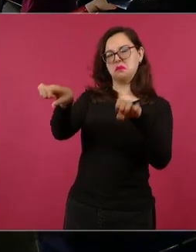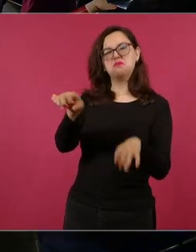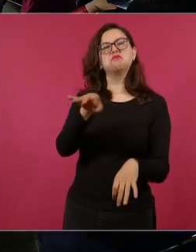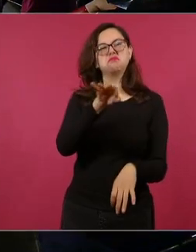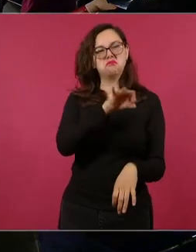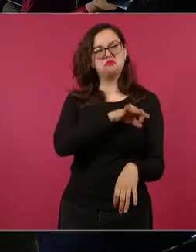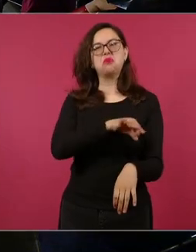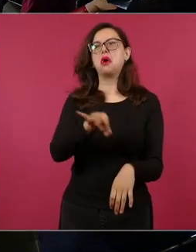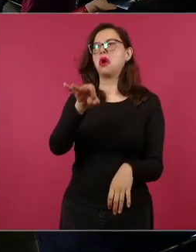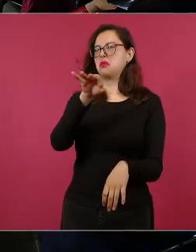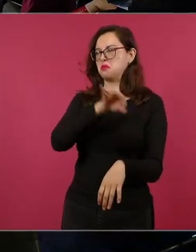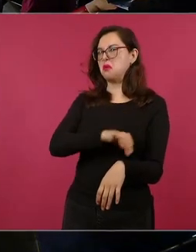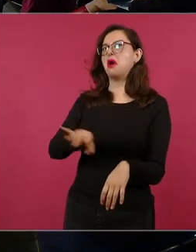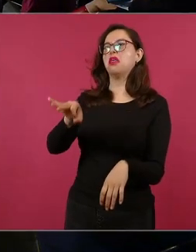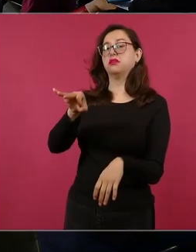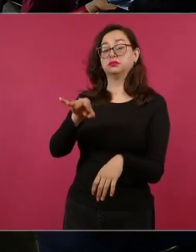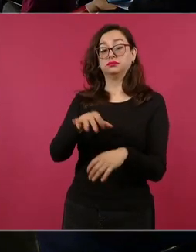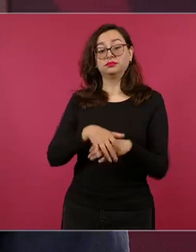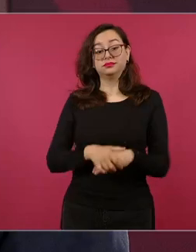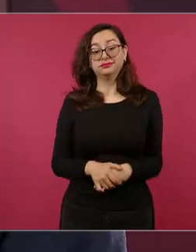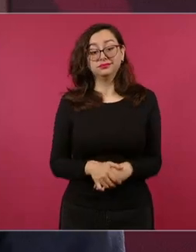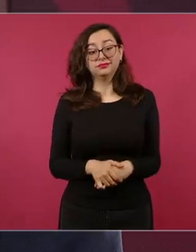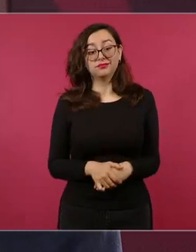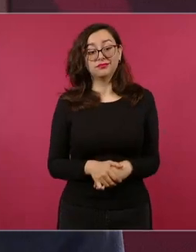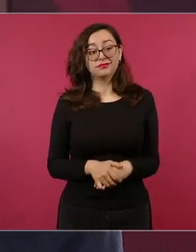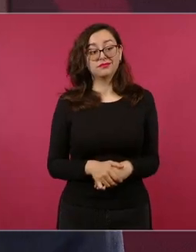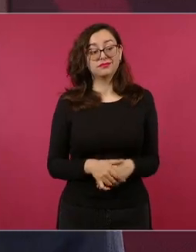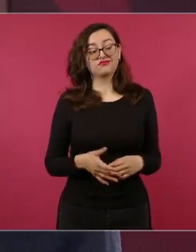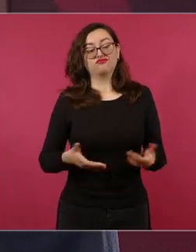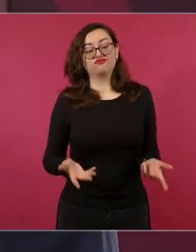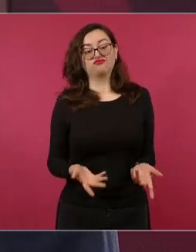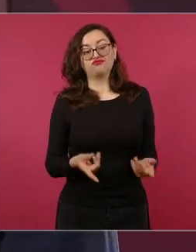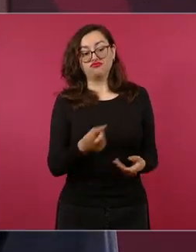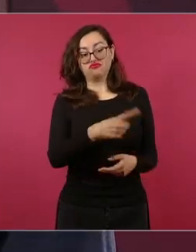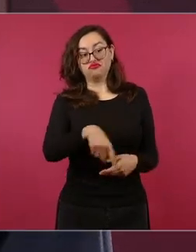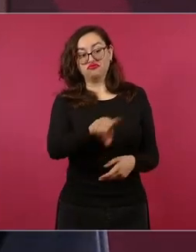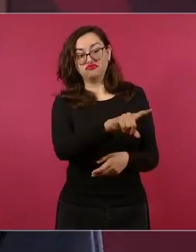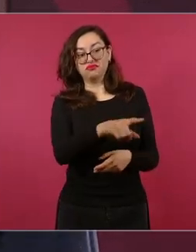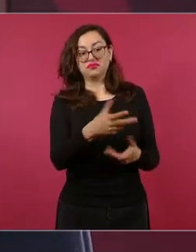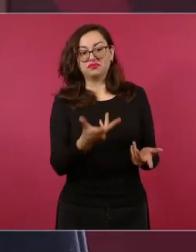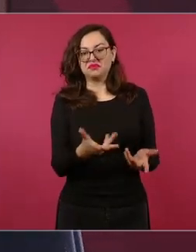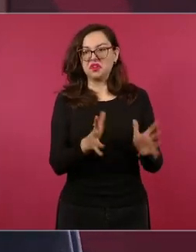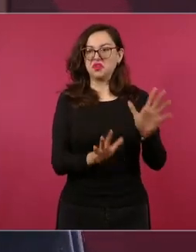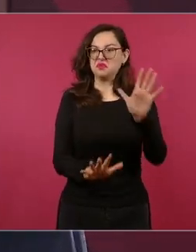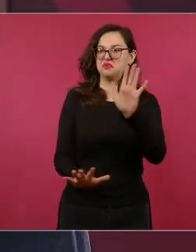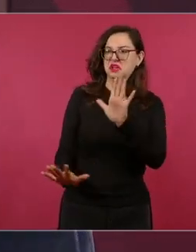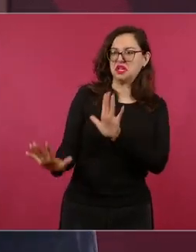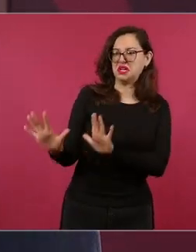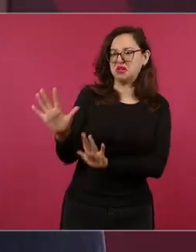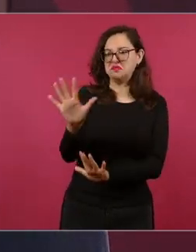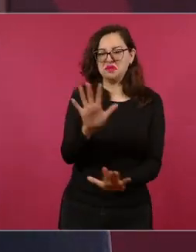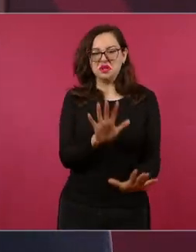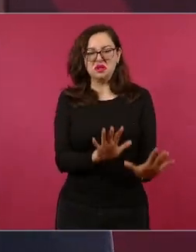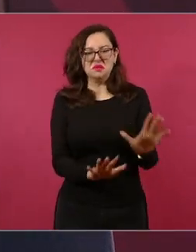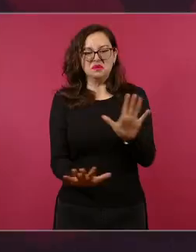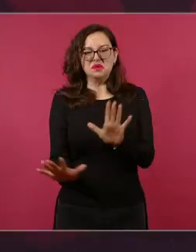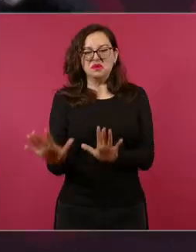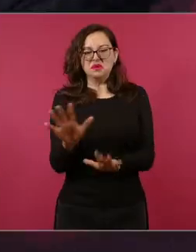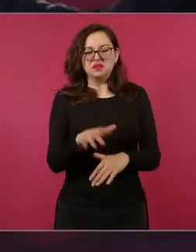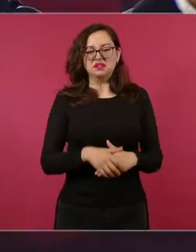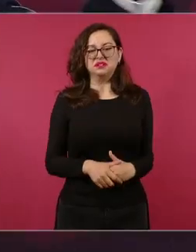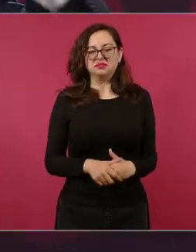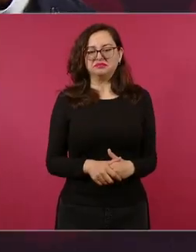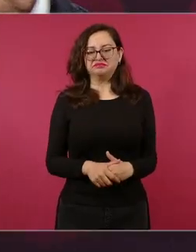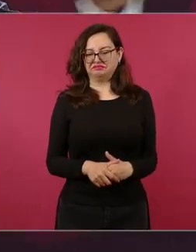editorializaban no informaban nada y lo peor manipulaban con